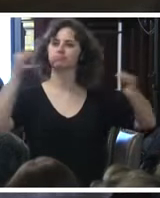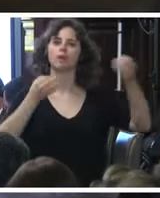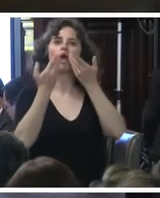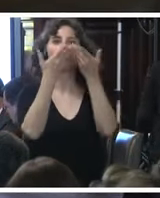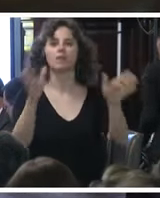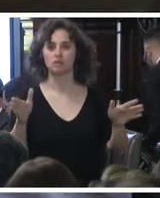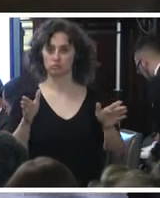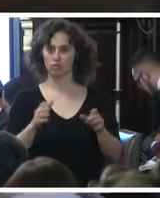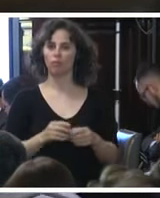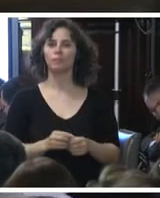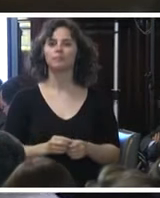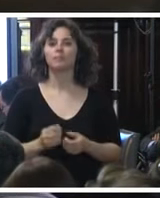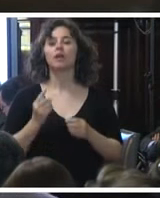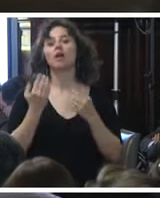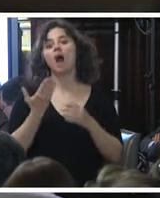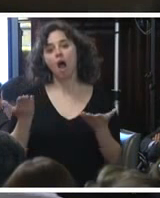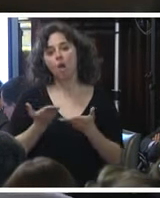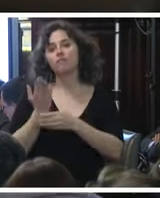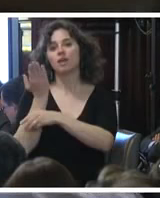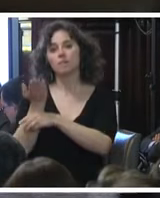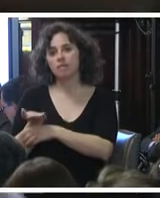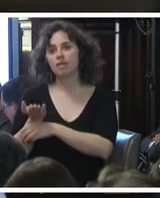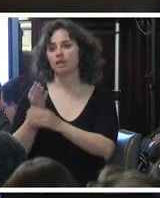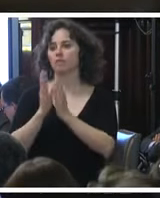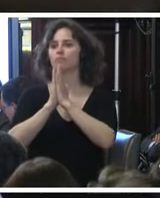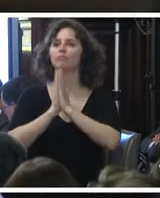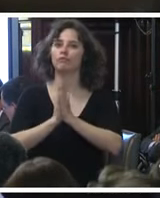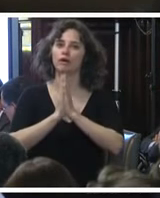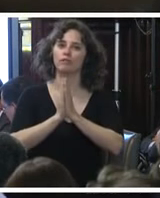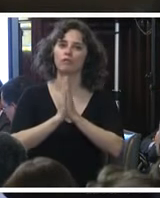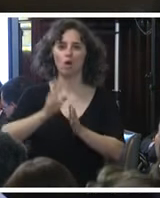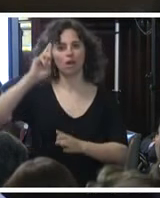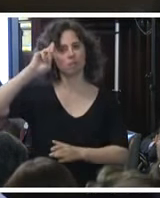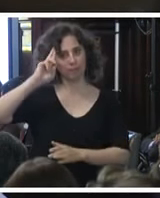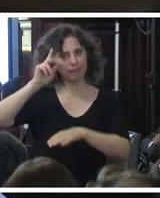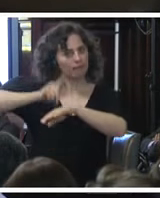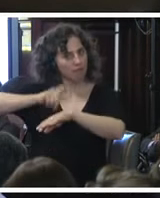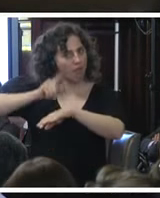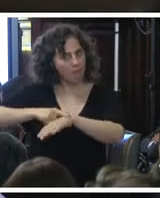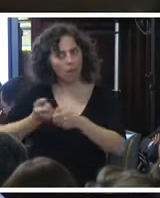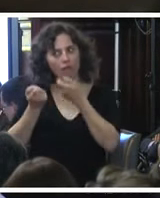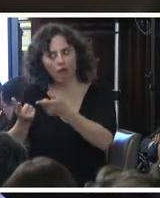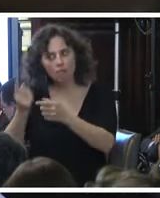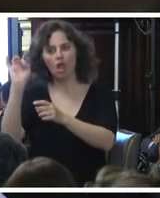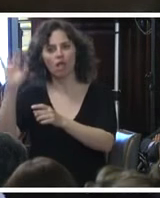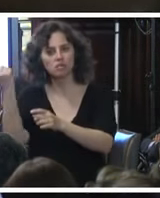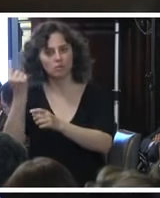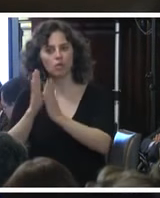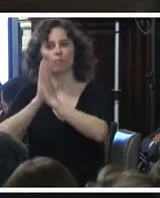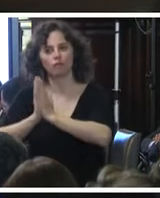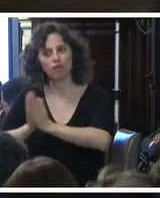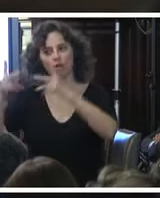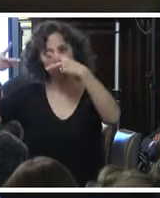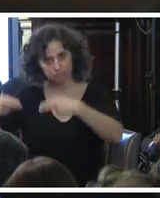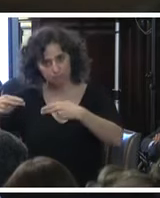Y voy a pedirles que, por favor, respeten el tiempo lo más que puedan